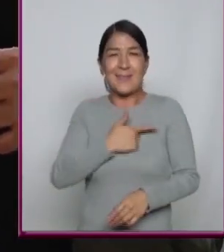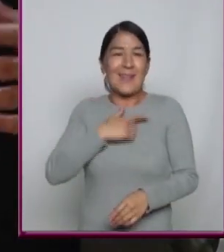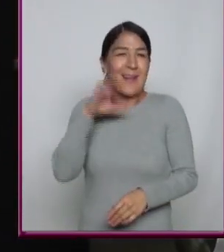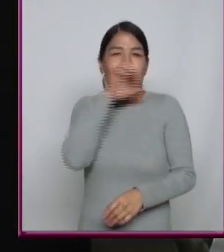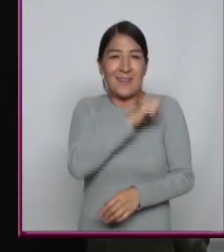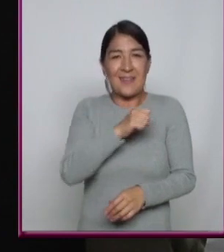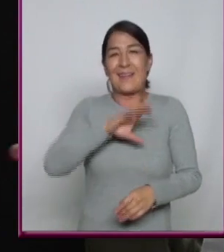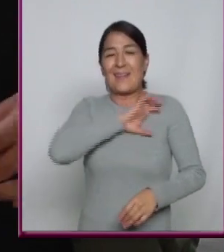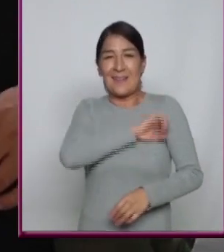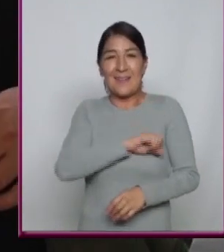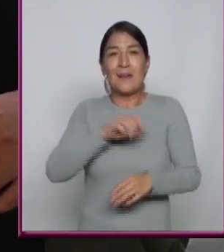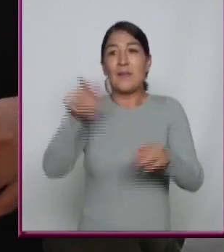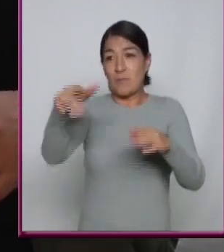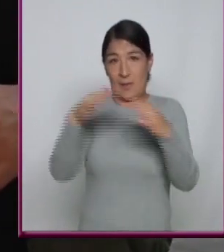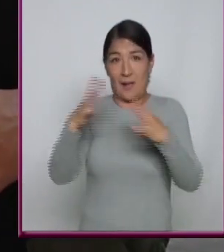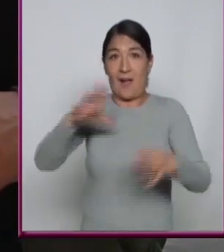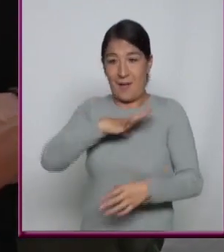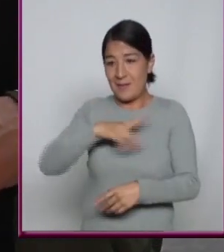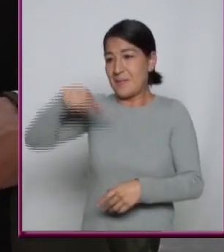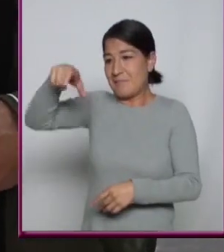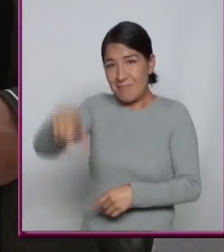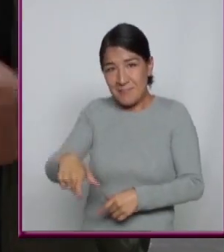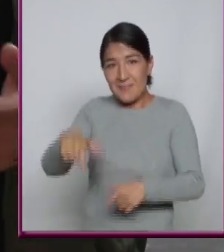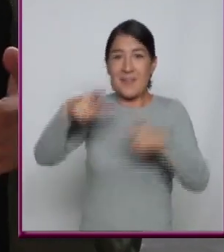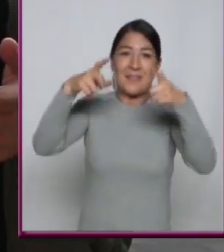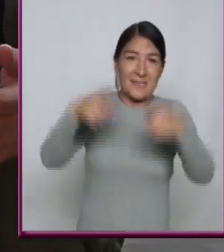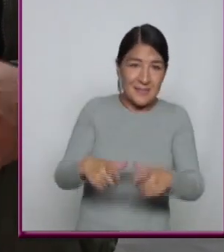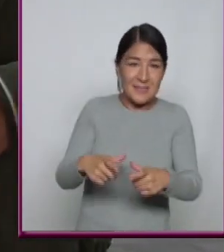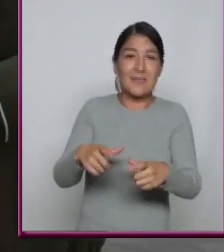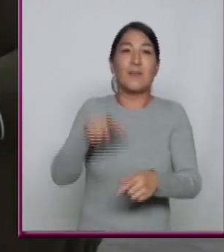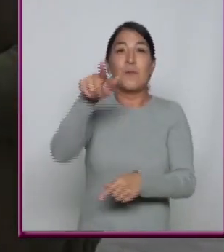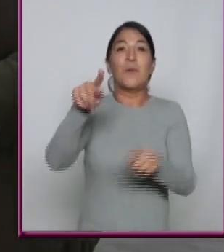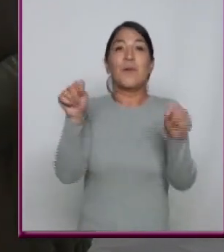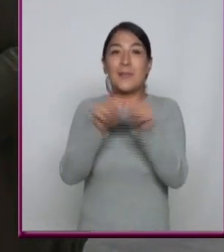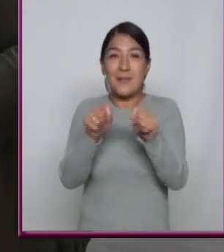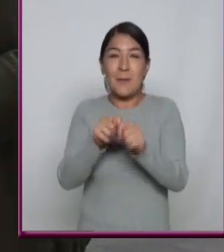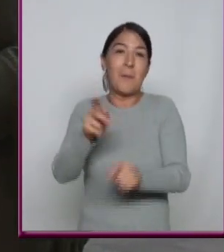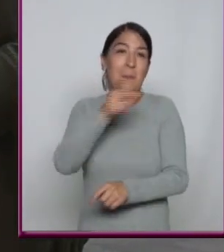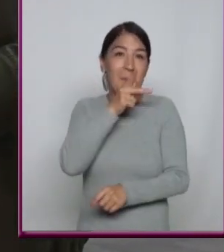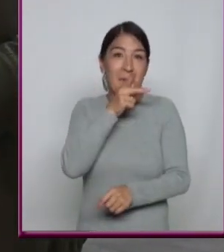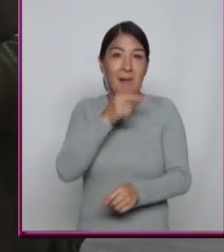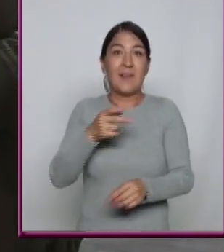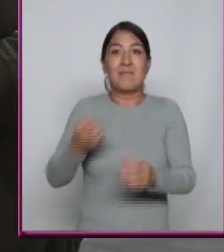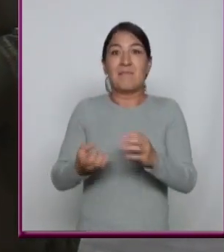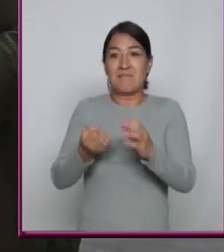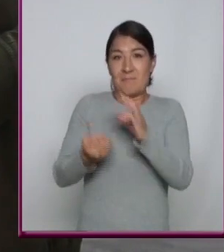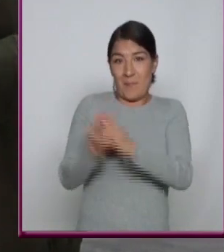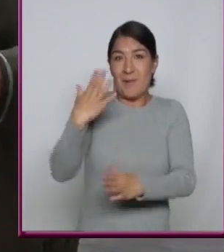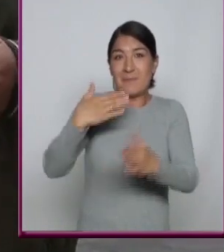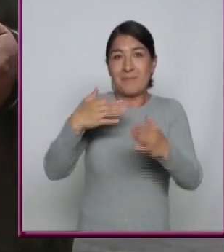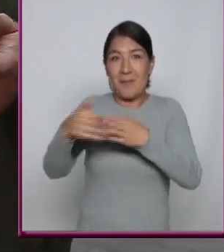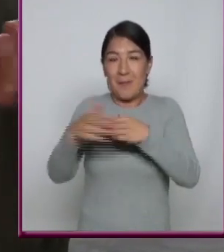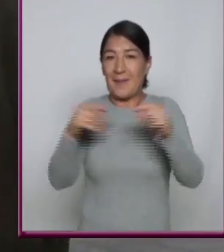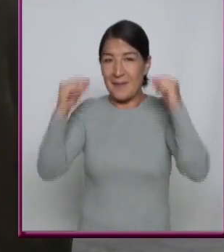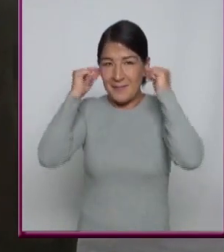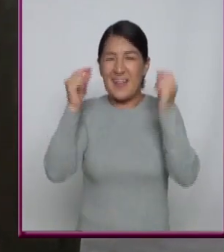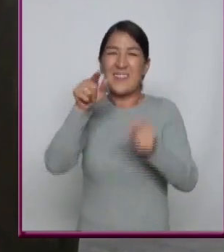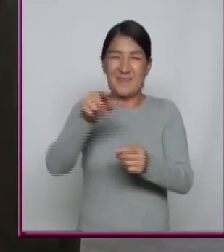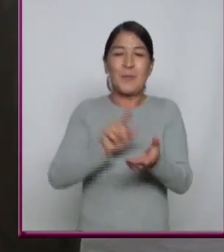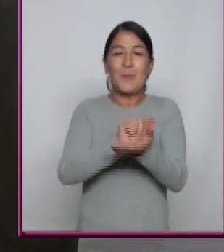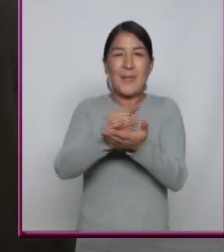tu casa Aún hay tocadiscos O reproductores De casete? ¿Tus padres O tíos Usan los nuevos formatos? Cuéntanos en Twitter Sí